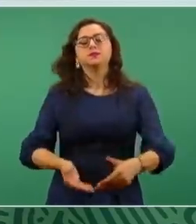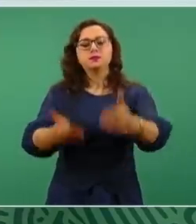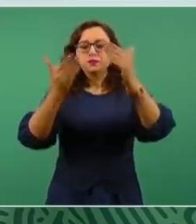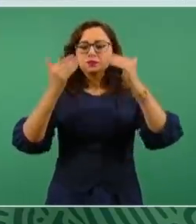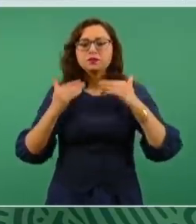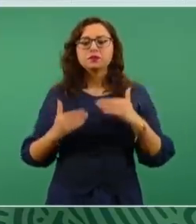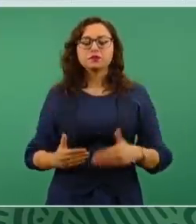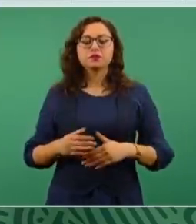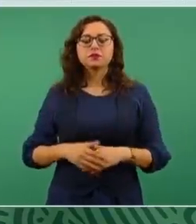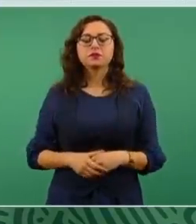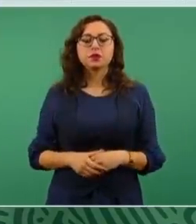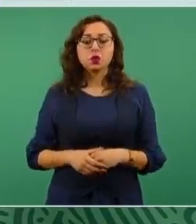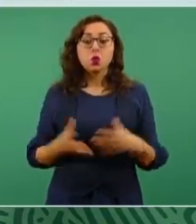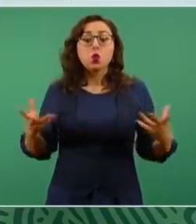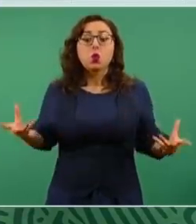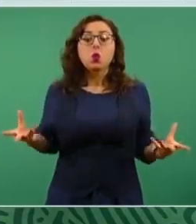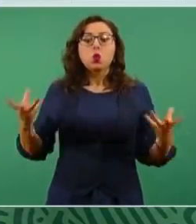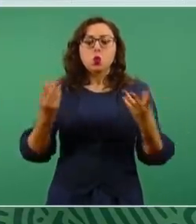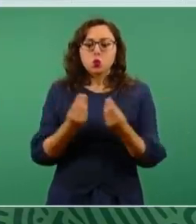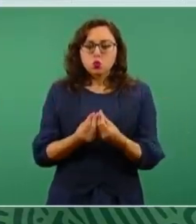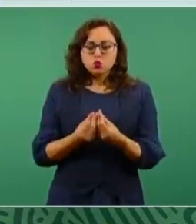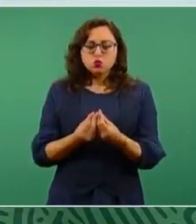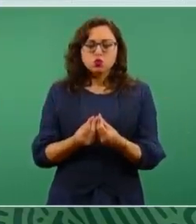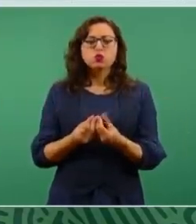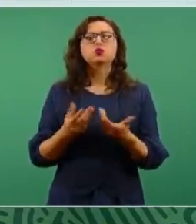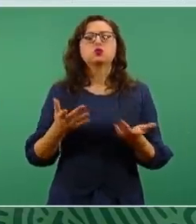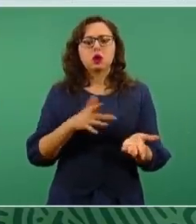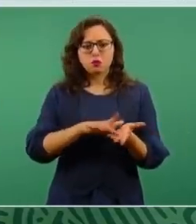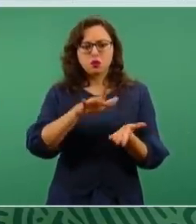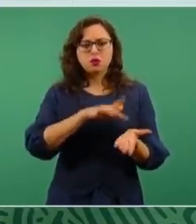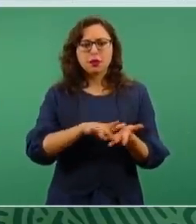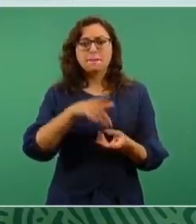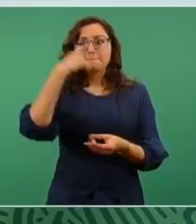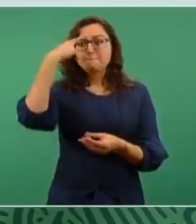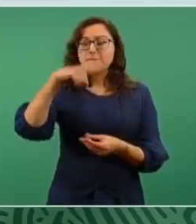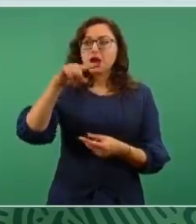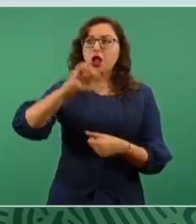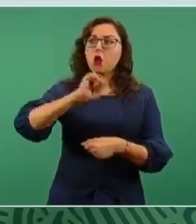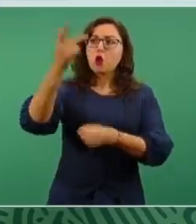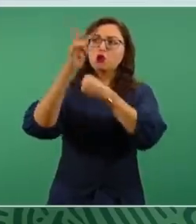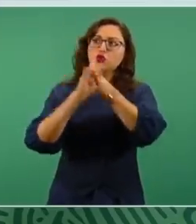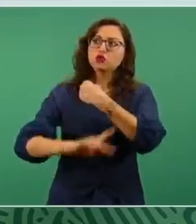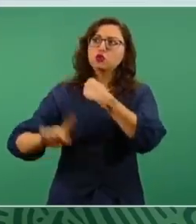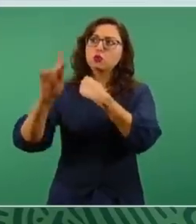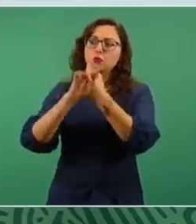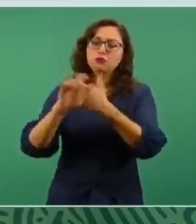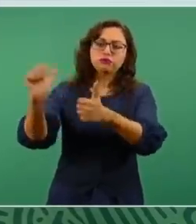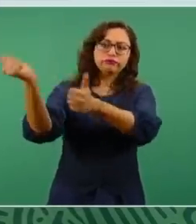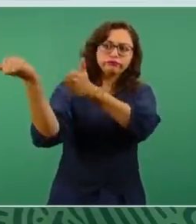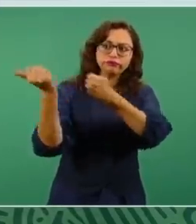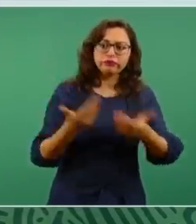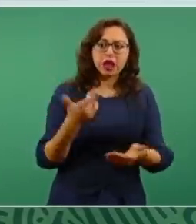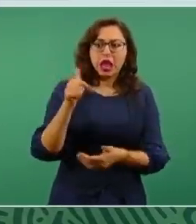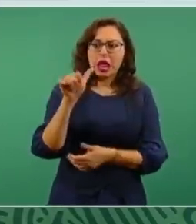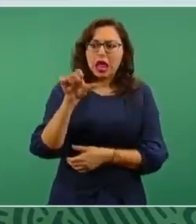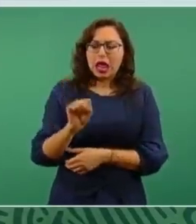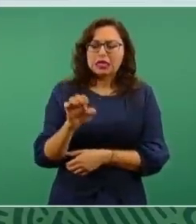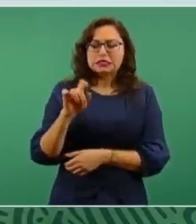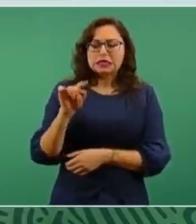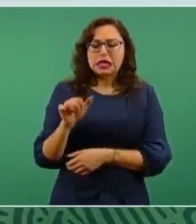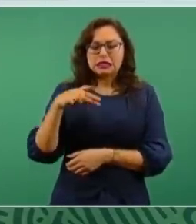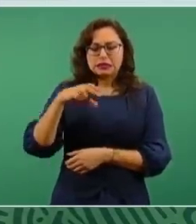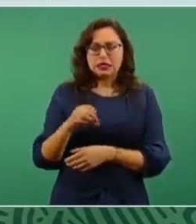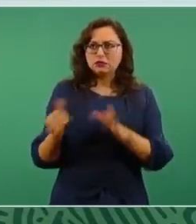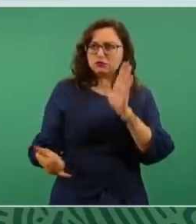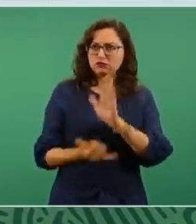para que pueda instalar una terminal de importación de gas etano y así resuelva sus necesidades de